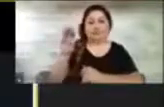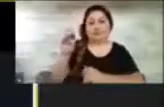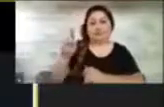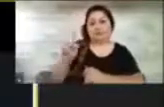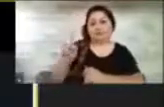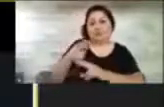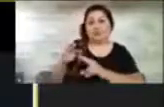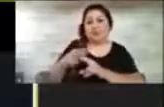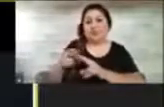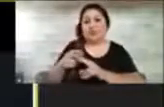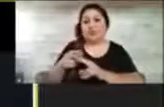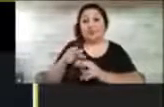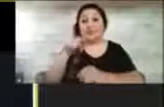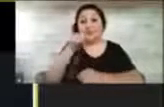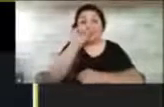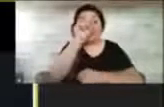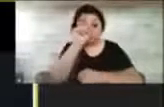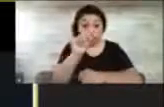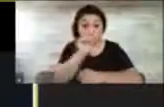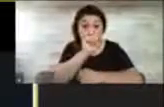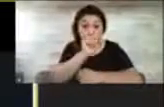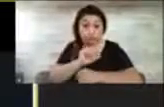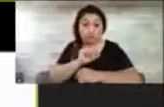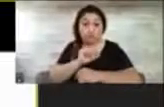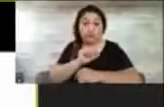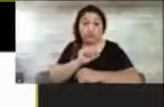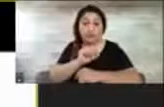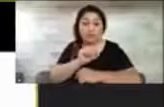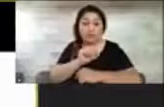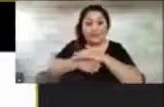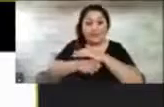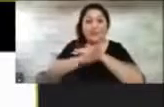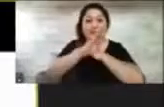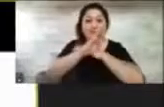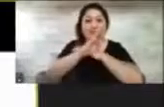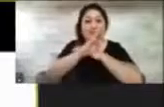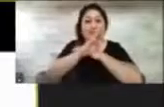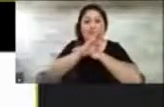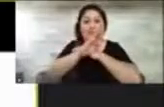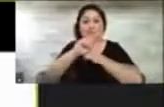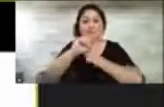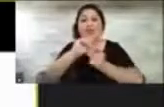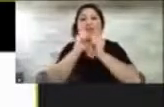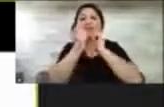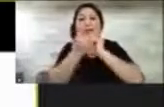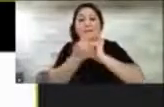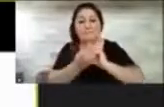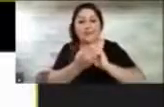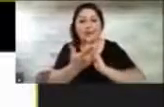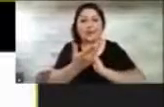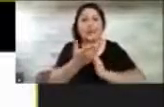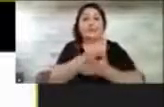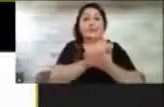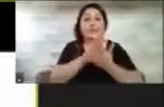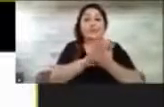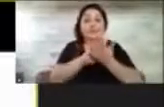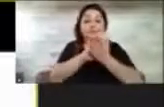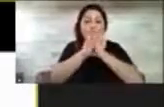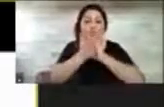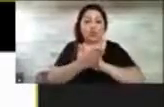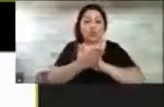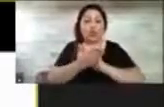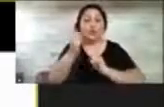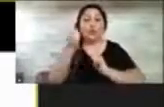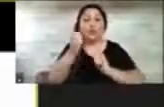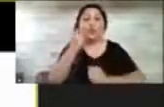la configuración del teléfono. Avanza uno, por favor, Almu. Y ahí sí, yo puedo ya configurar todo el teléfono. Puedo